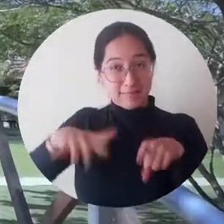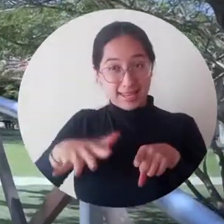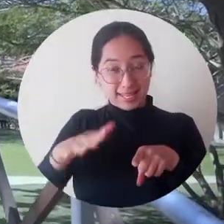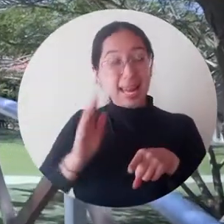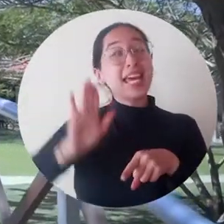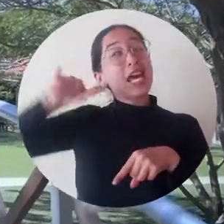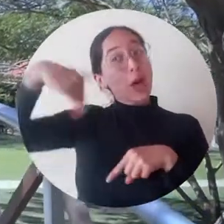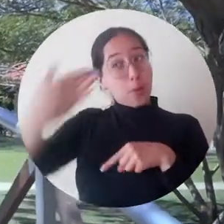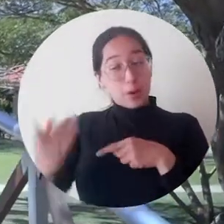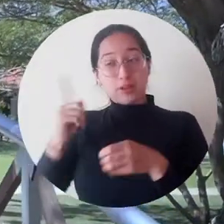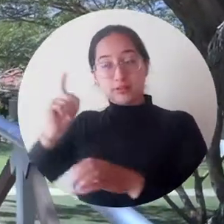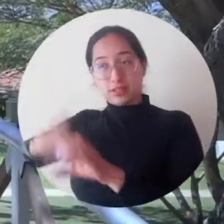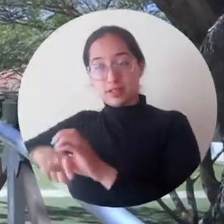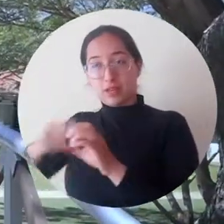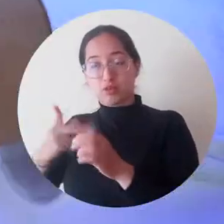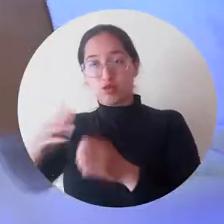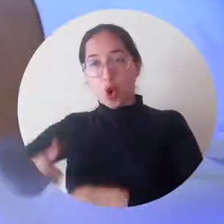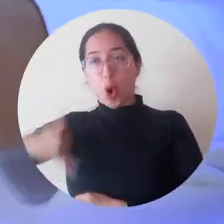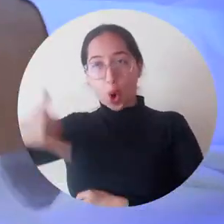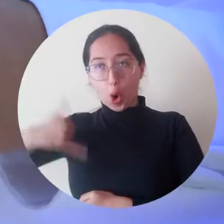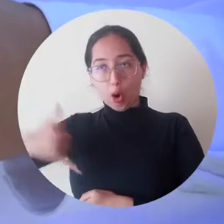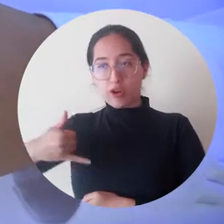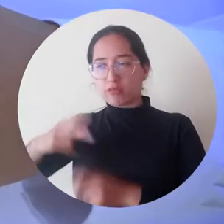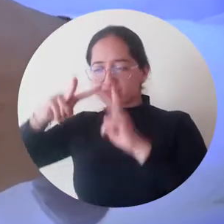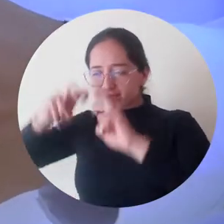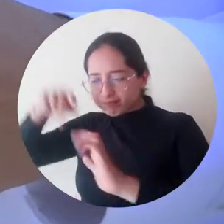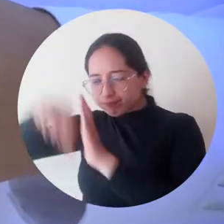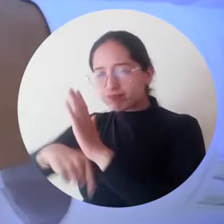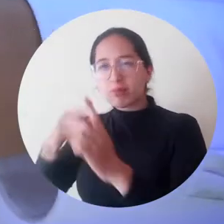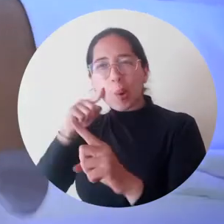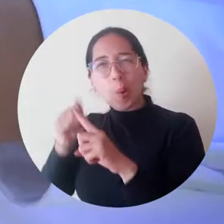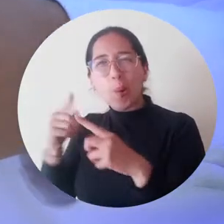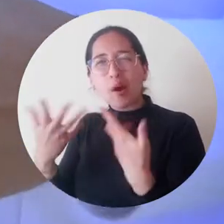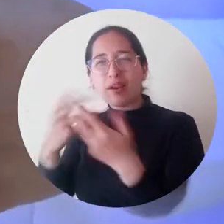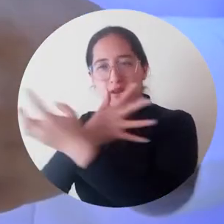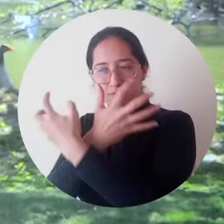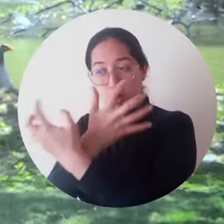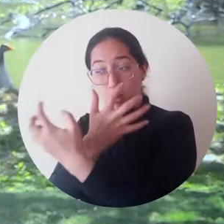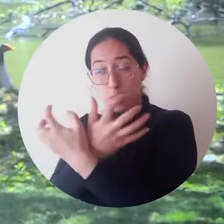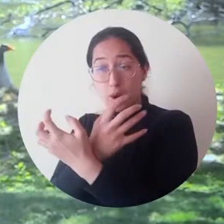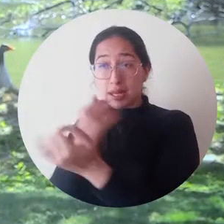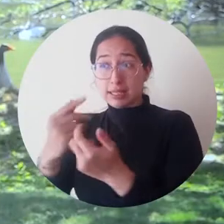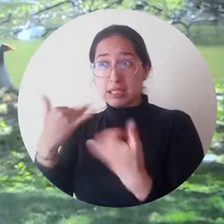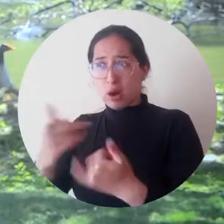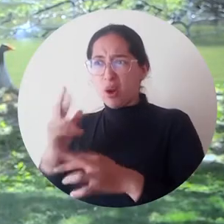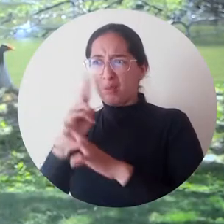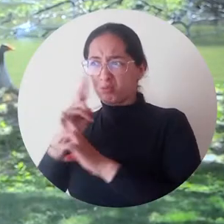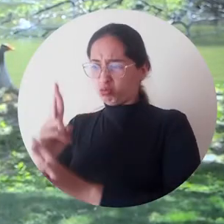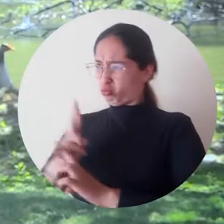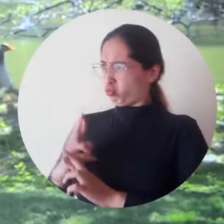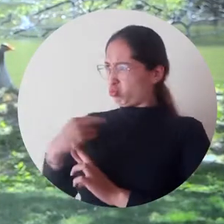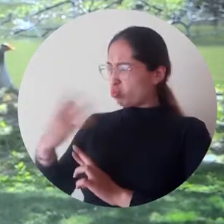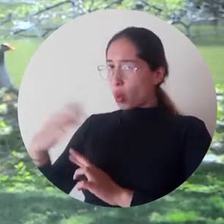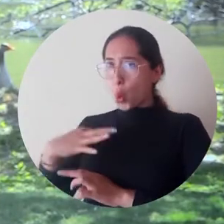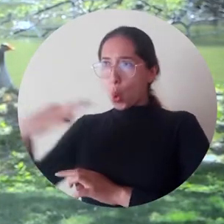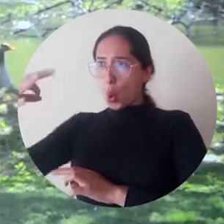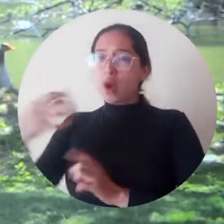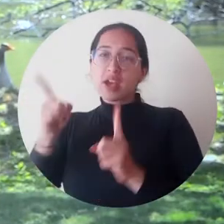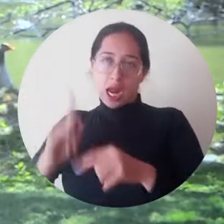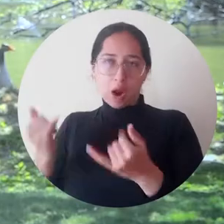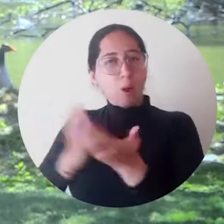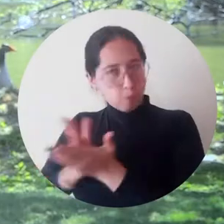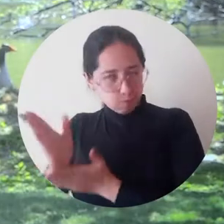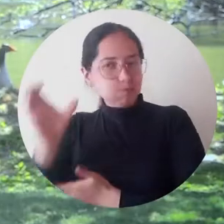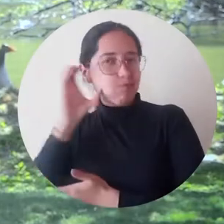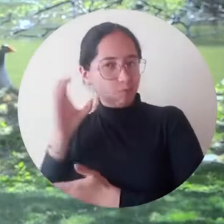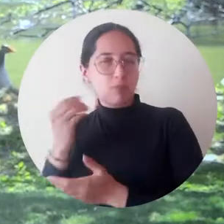tuve la oportunidad de ser joven investigador en Minciencias y también tuve el reconocimiento y todavía sigo trabajando como joven investigador en un proyecto